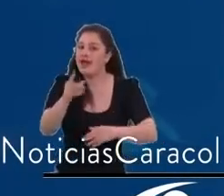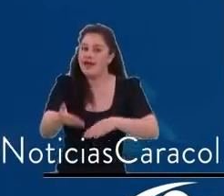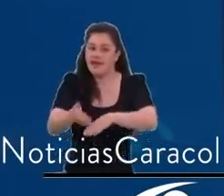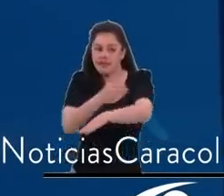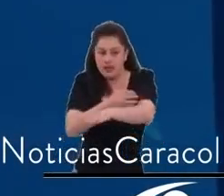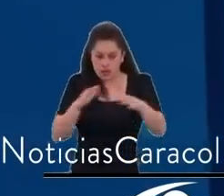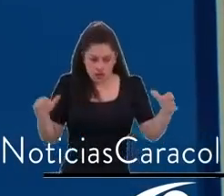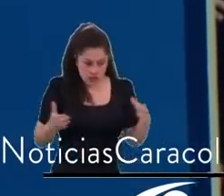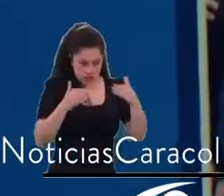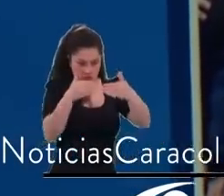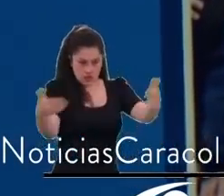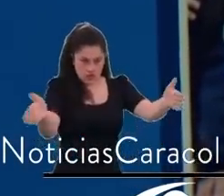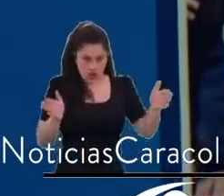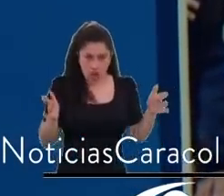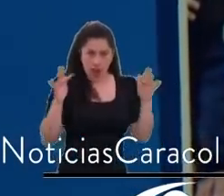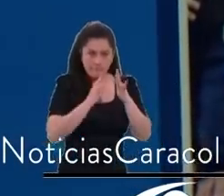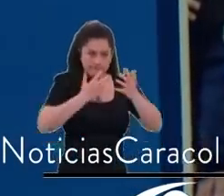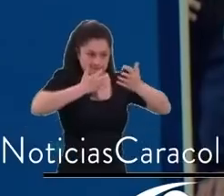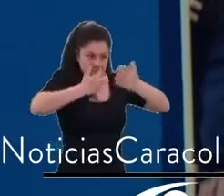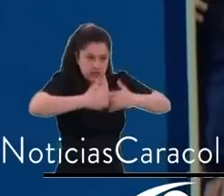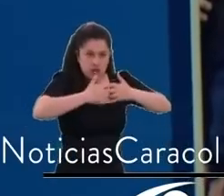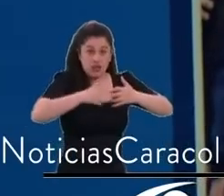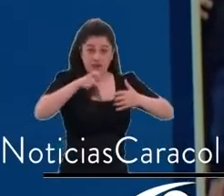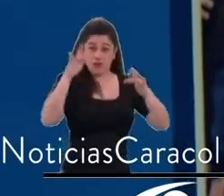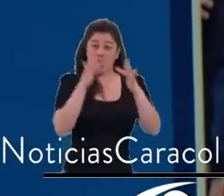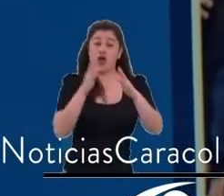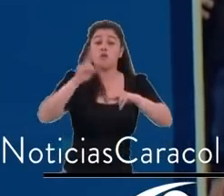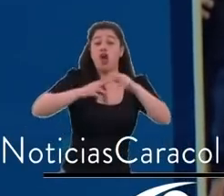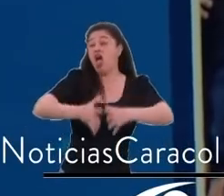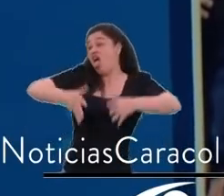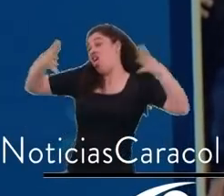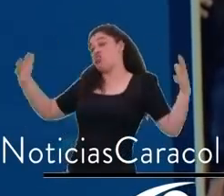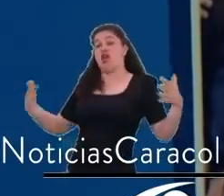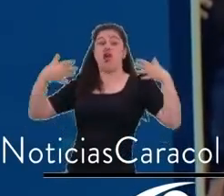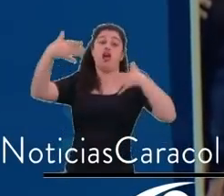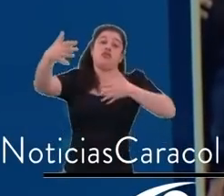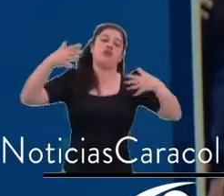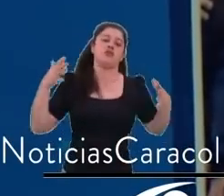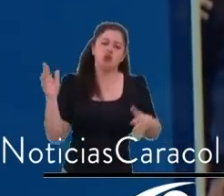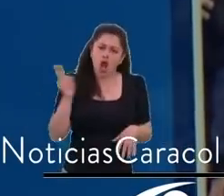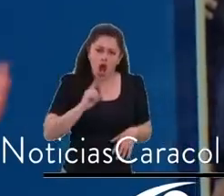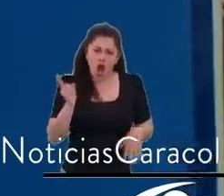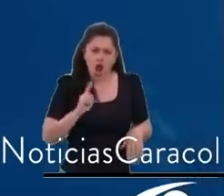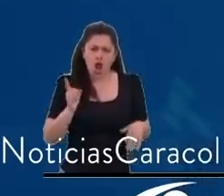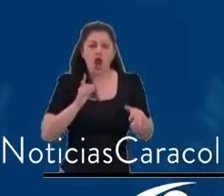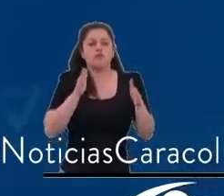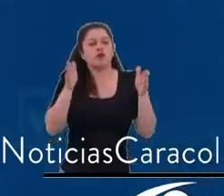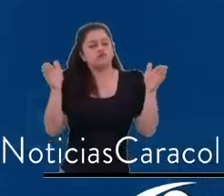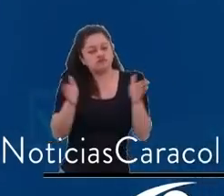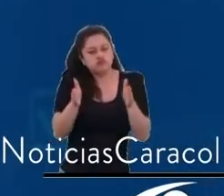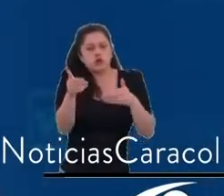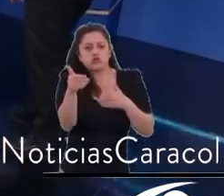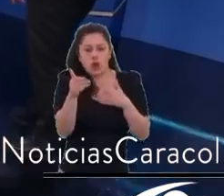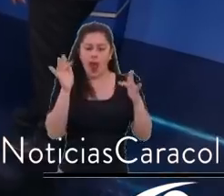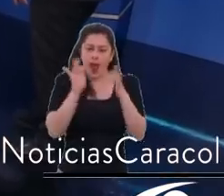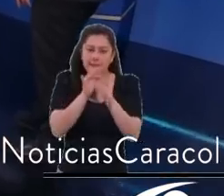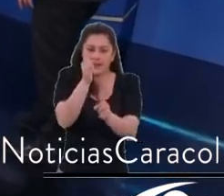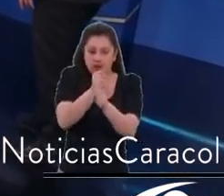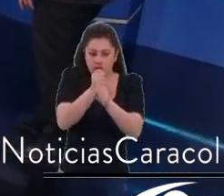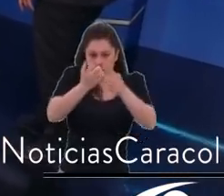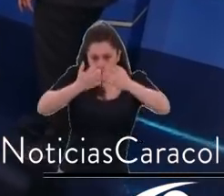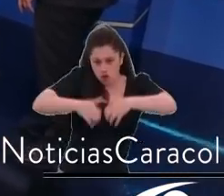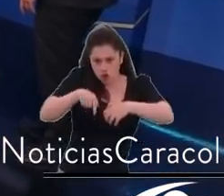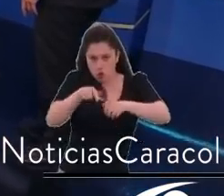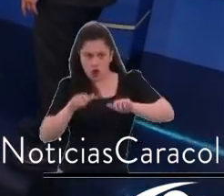centros comerciales. Entonces, este POT le protege el suelo a los microempresarios y también dice, los nuevos empresarios, si mañana llegara